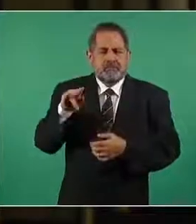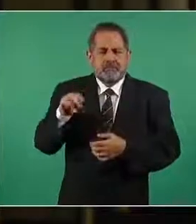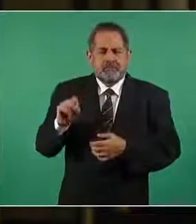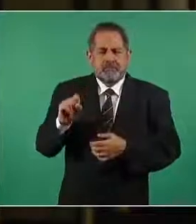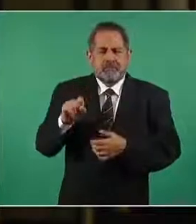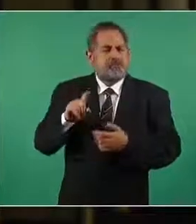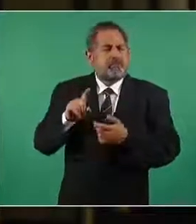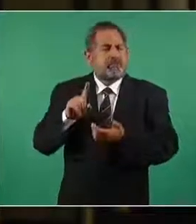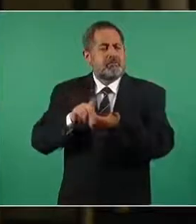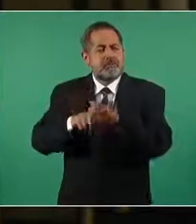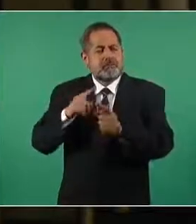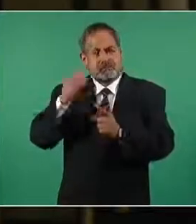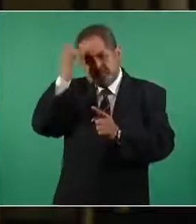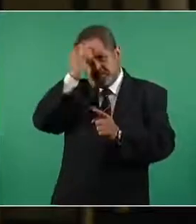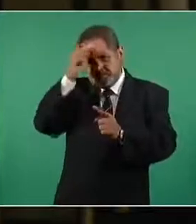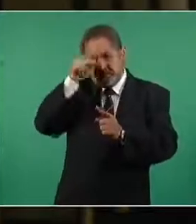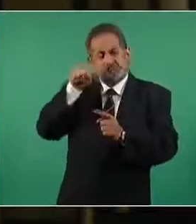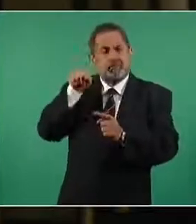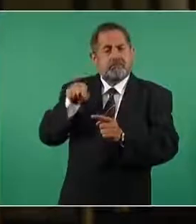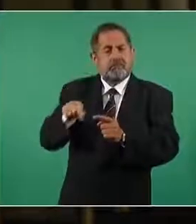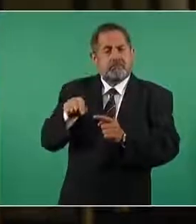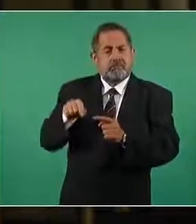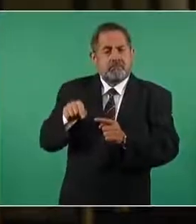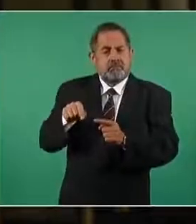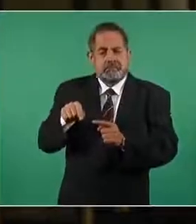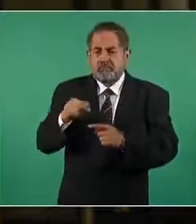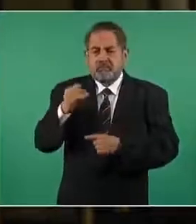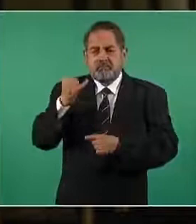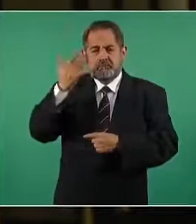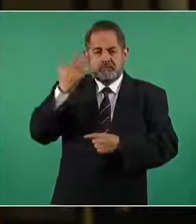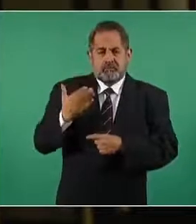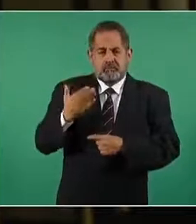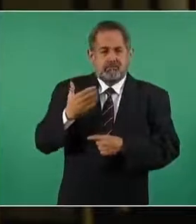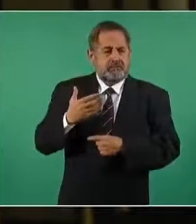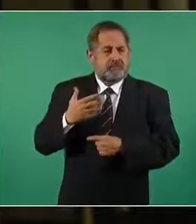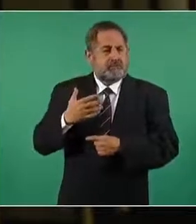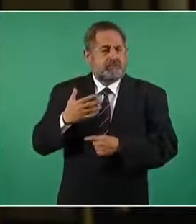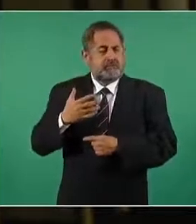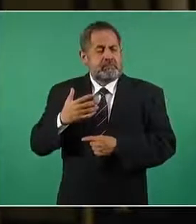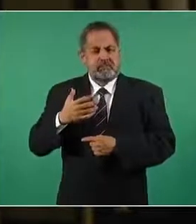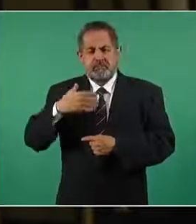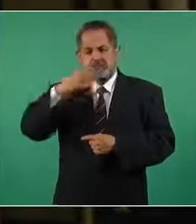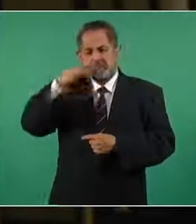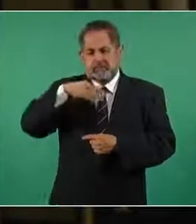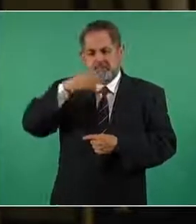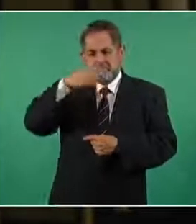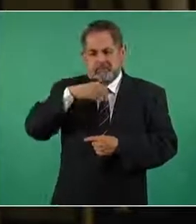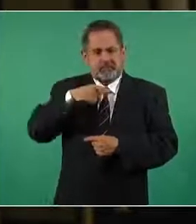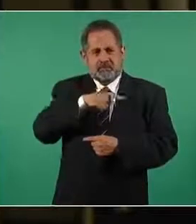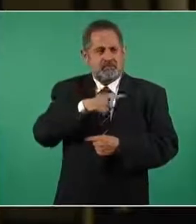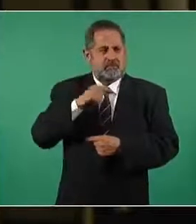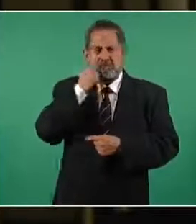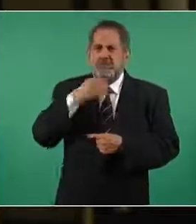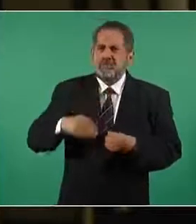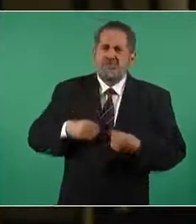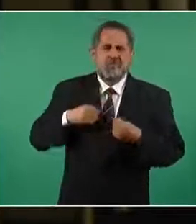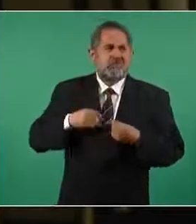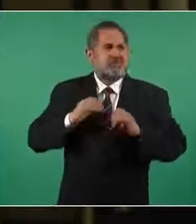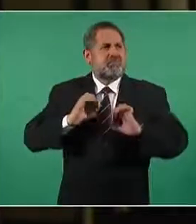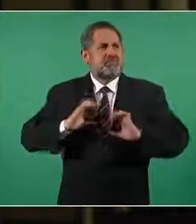opinión le da que la imagen que tenía Lázaro Cárdenas de no vivir en un castillo